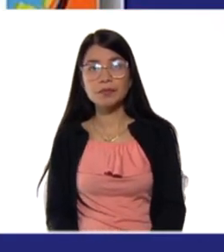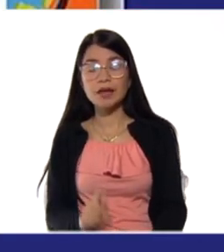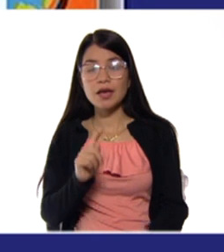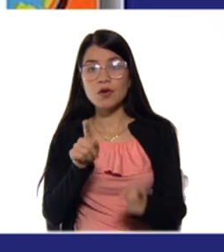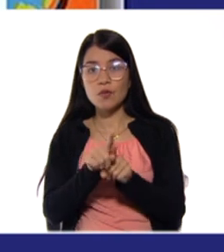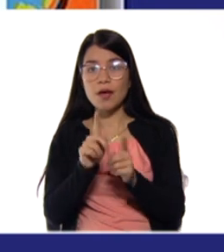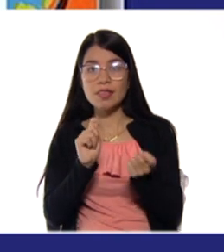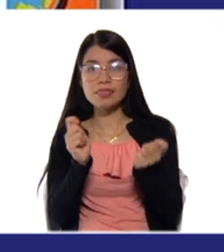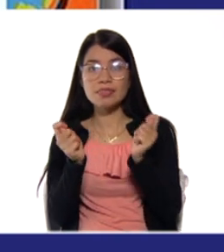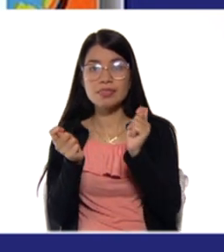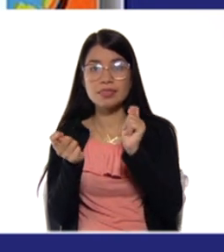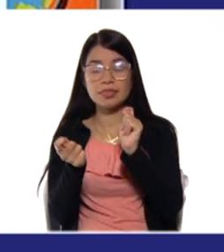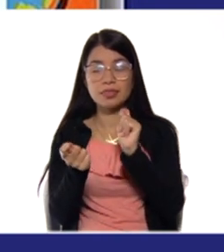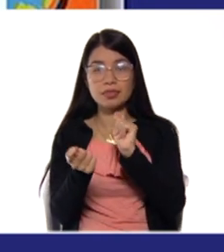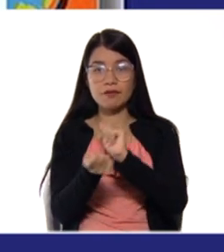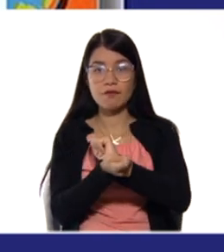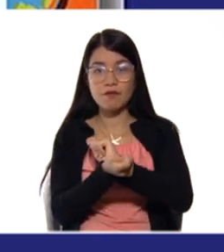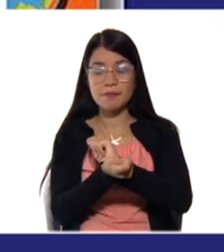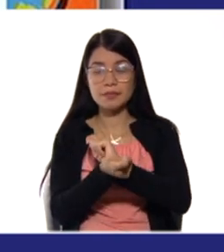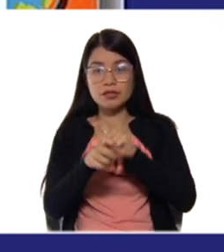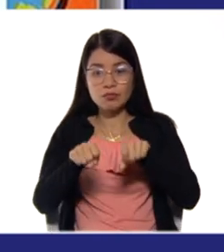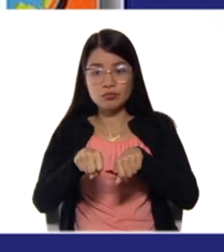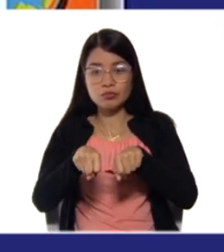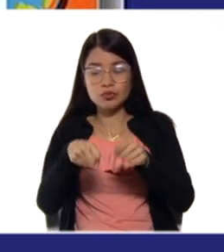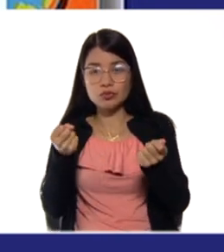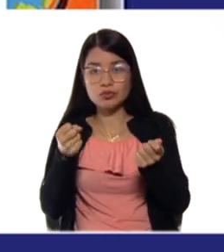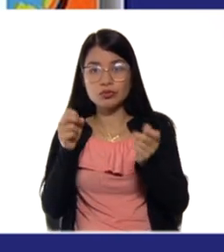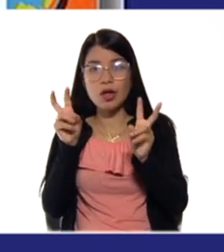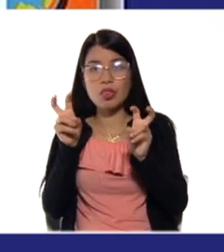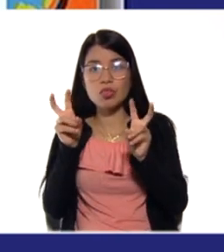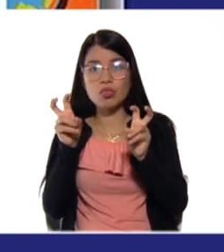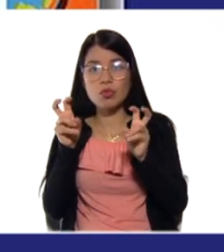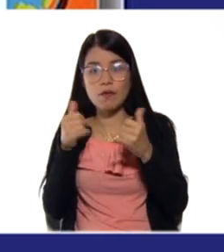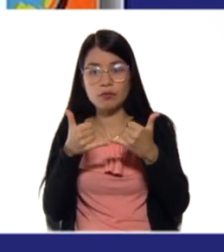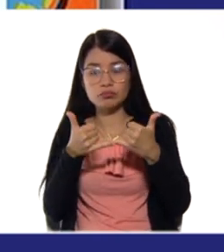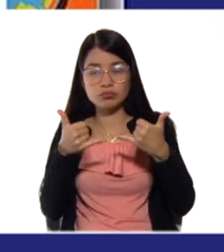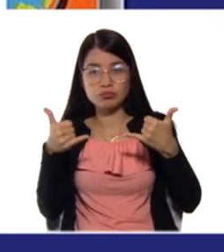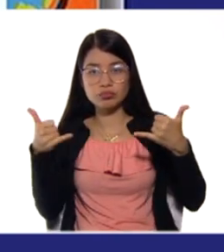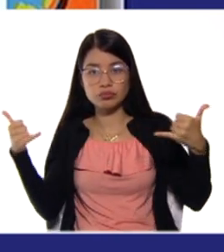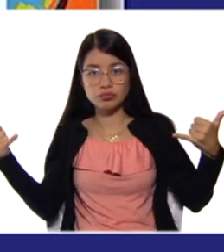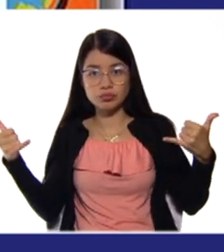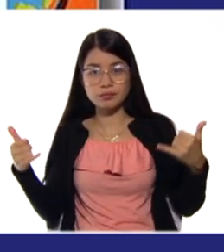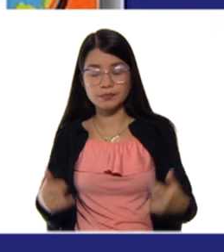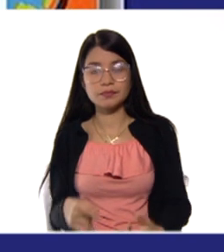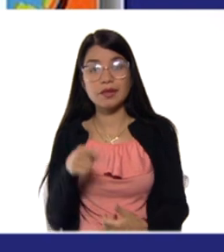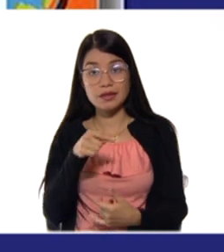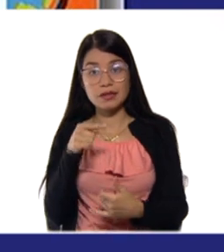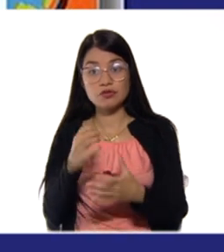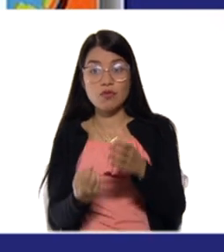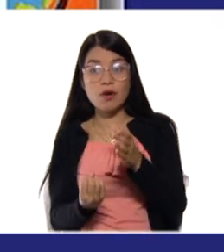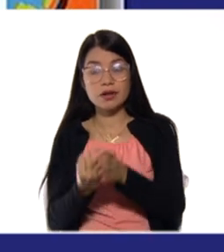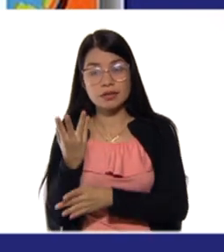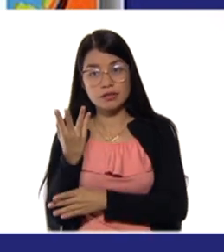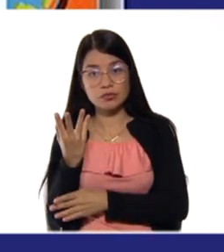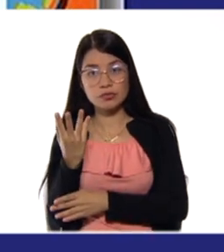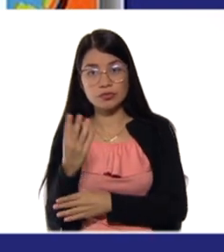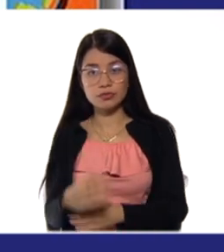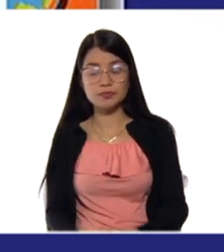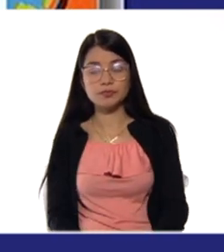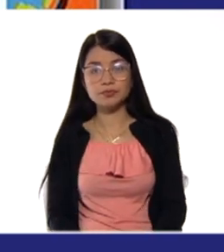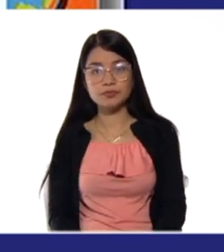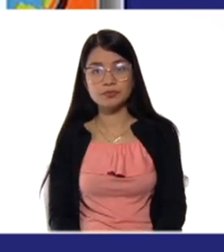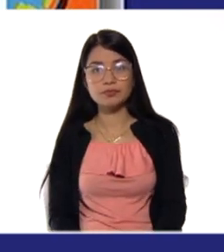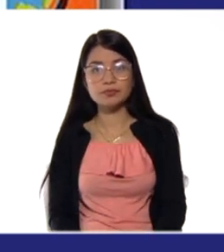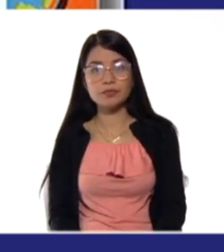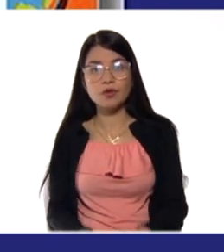¿Ok? Ruptura y formación de nuevos enlaces. Esa es una reacción como tal definida. Ruptura